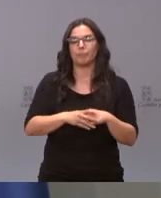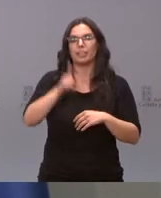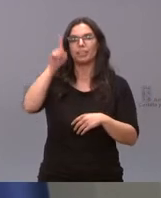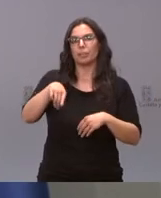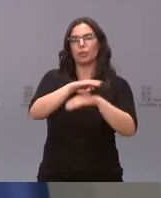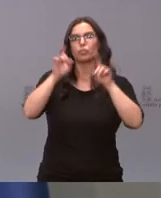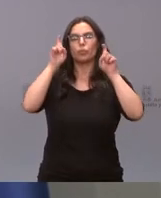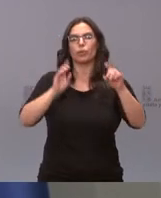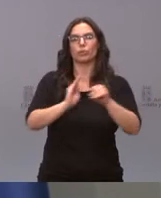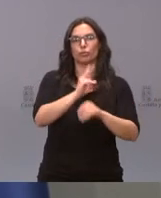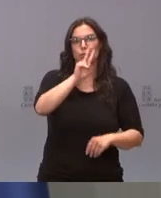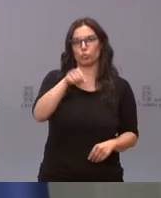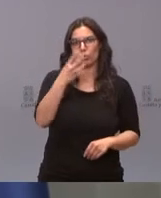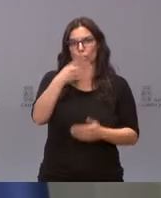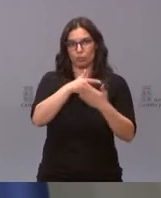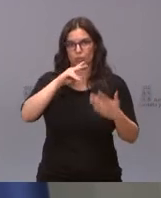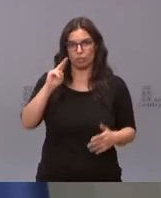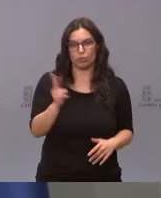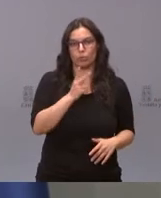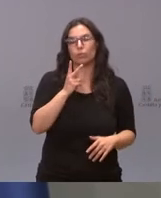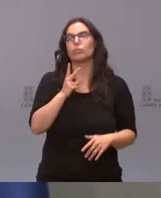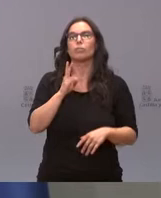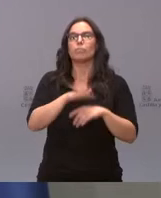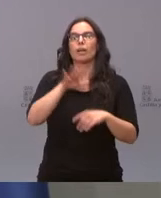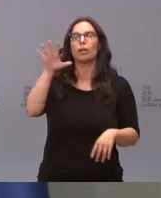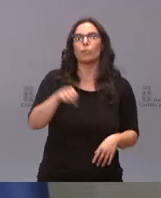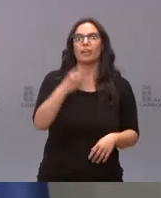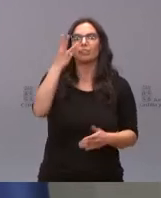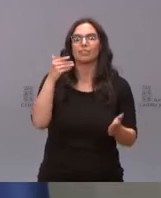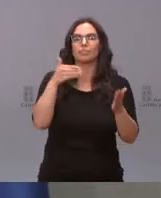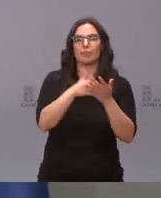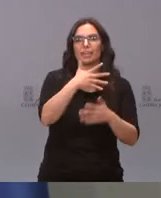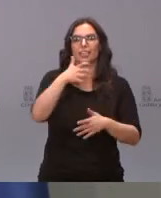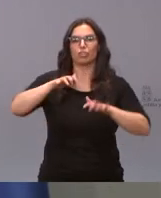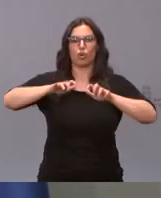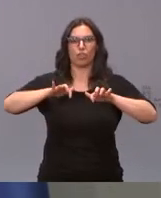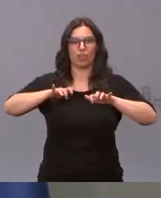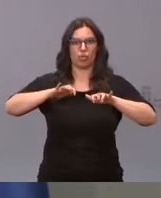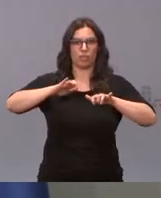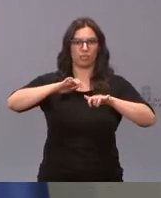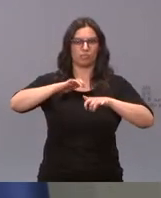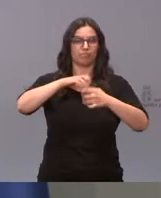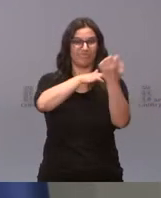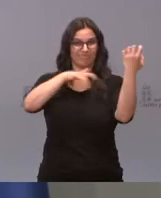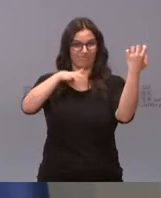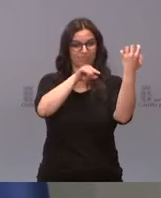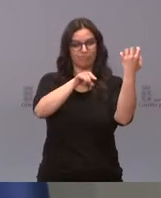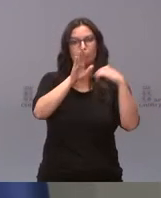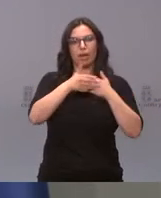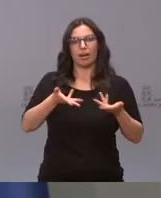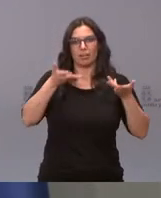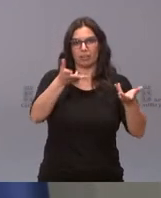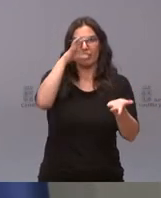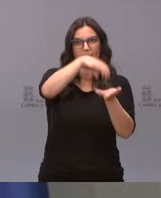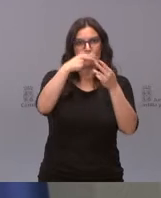2,4 millones de euros para la adquisición de 3.500 ordenadores de sobremesa destinados a nuestros centros educativos